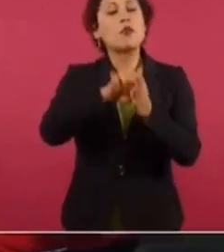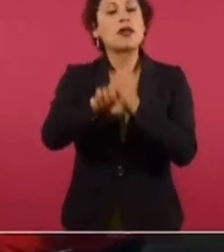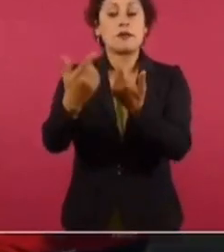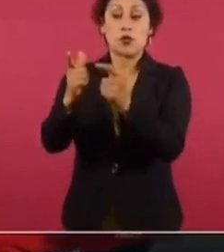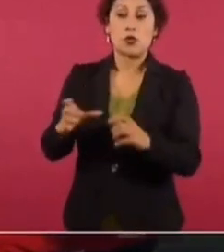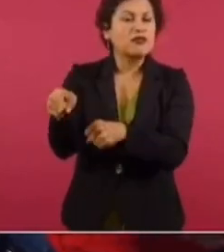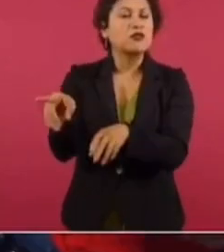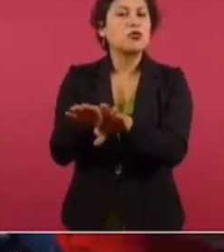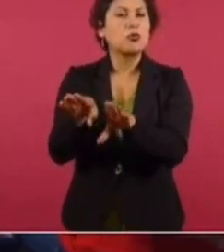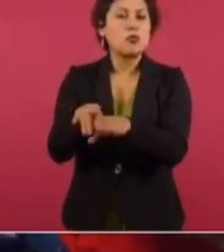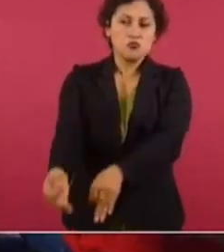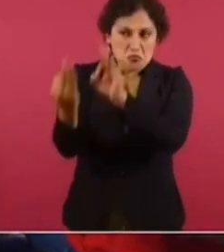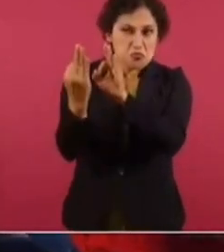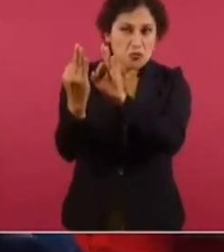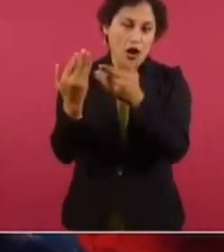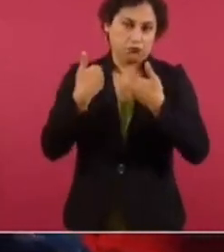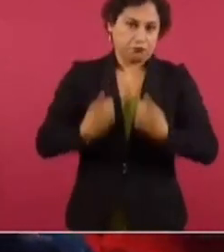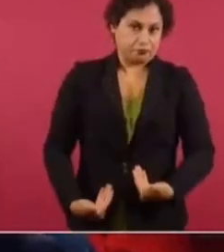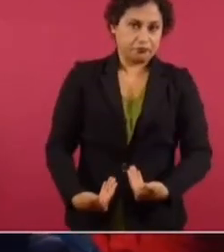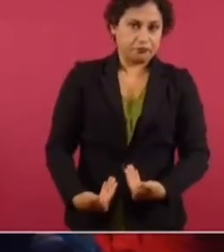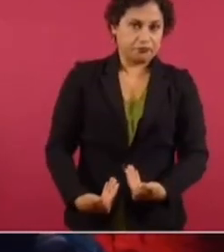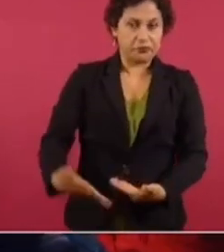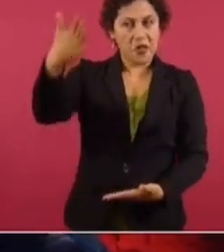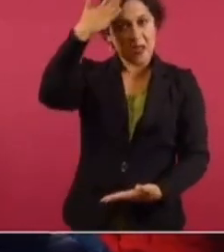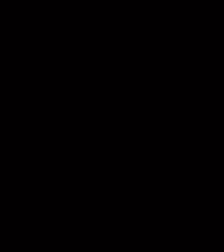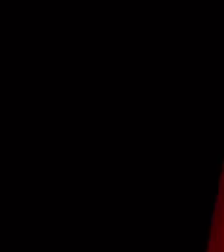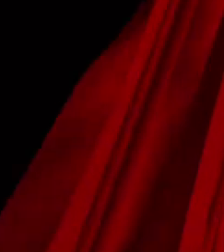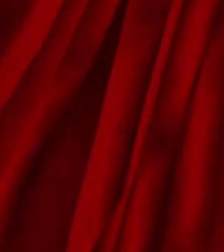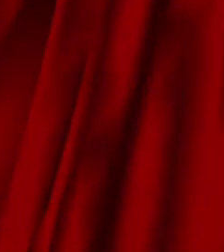de poder? Pues con autoridad moral.